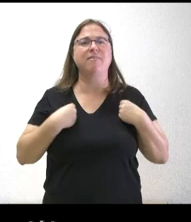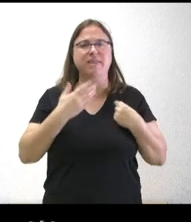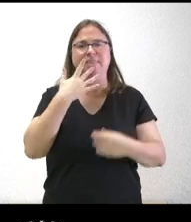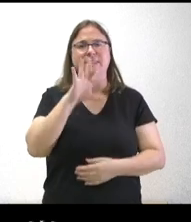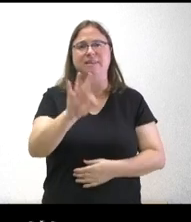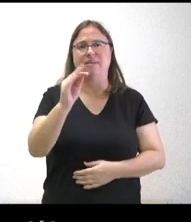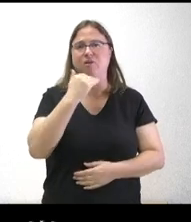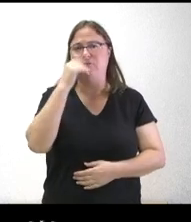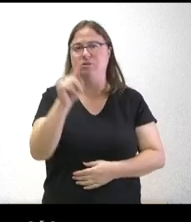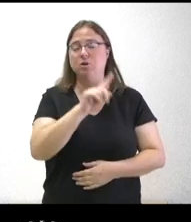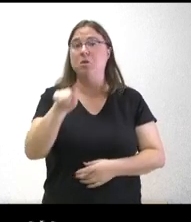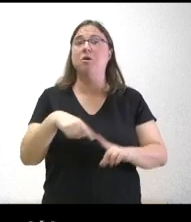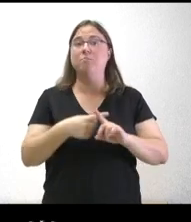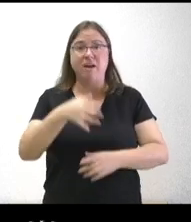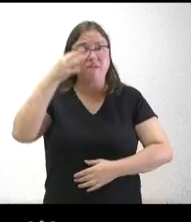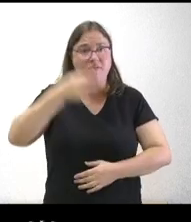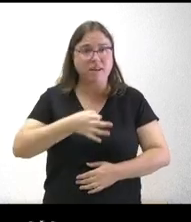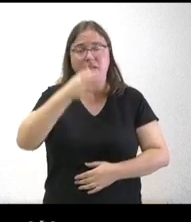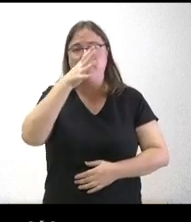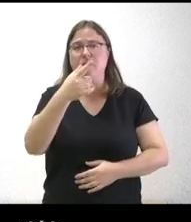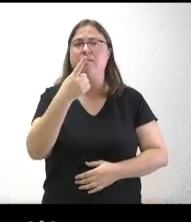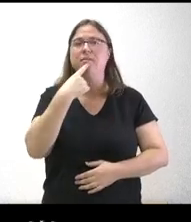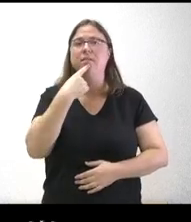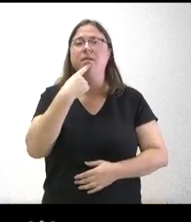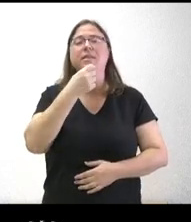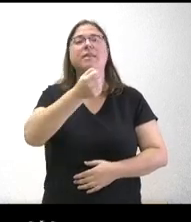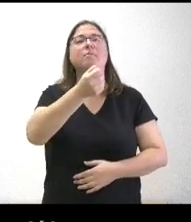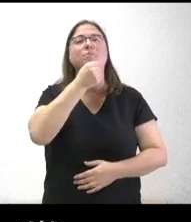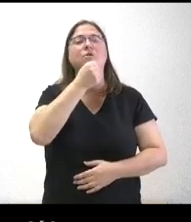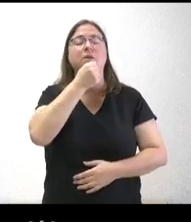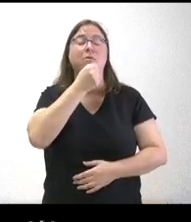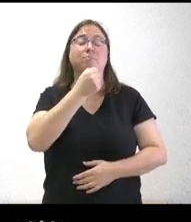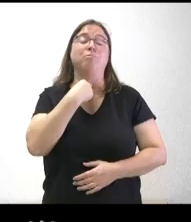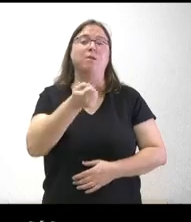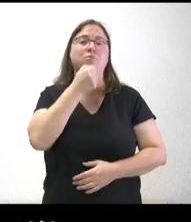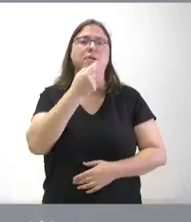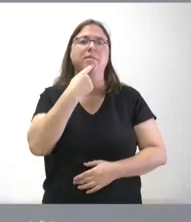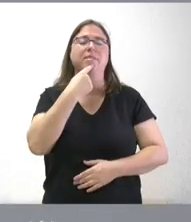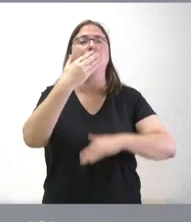es cierta la denuncia que dijo el portavoz socialista de que se les ha pasado el plazo para recurrir gracias